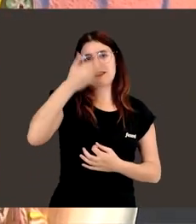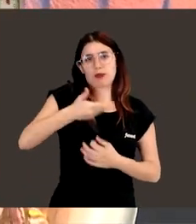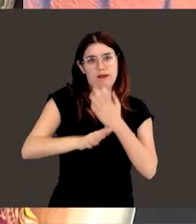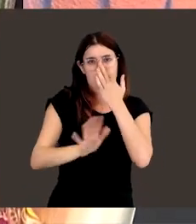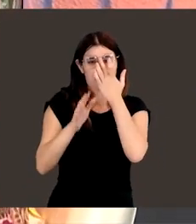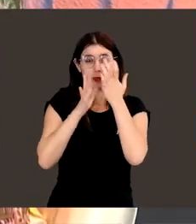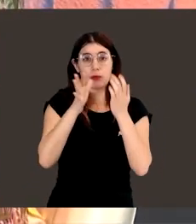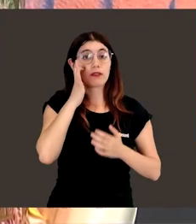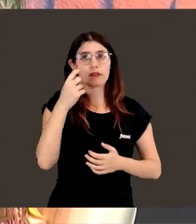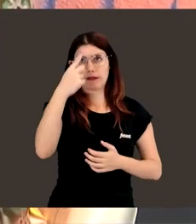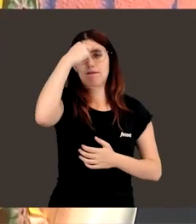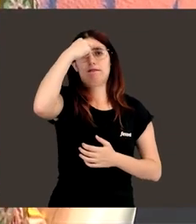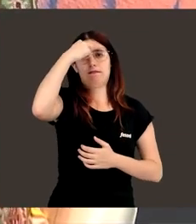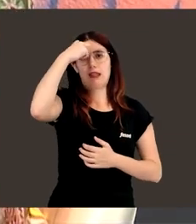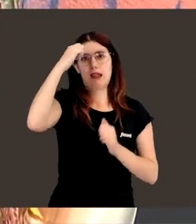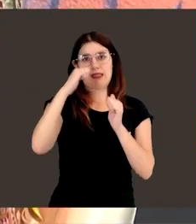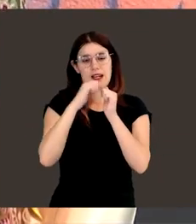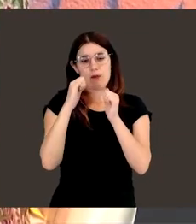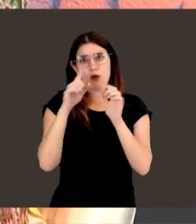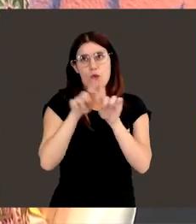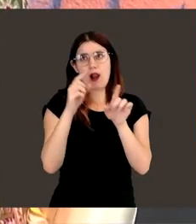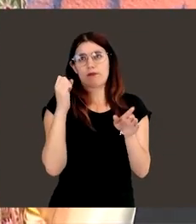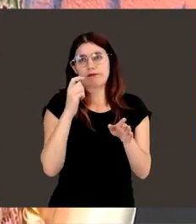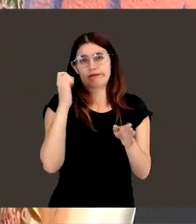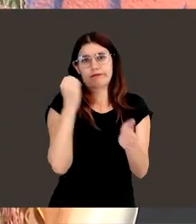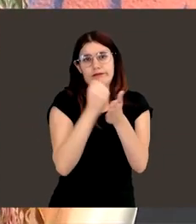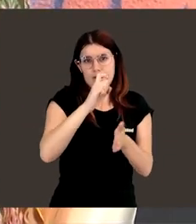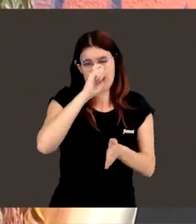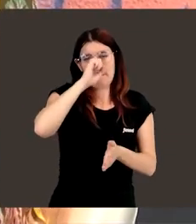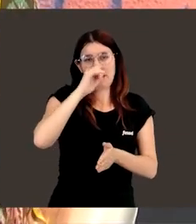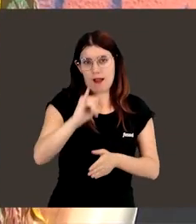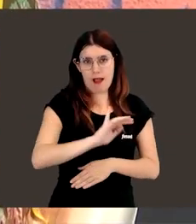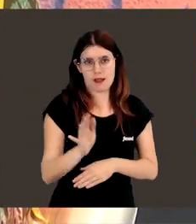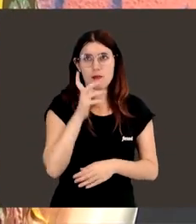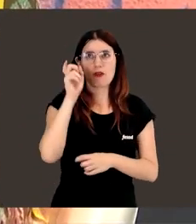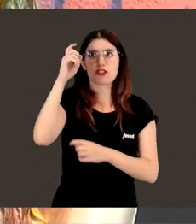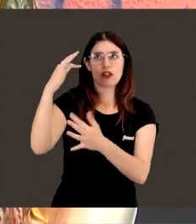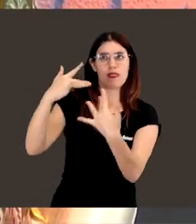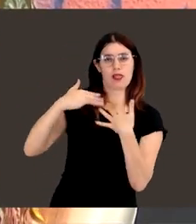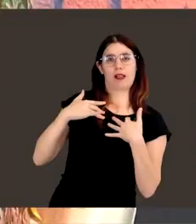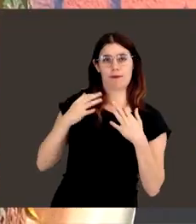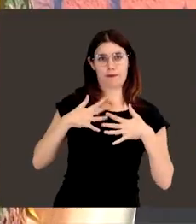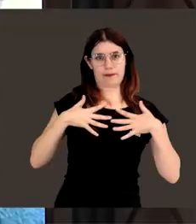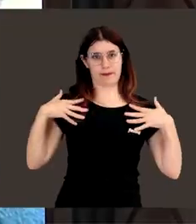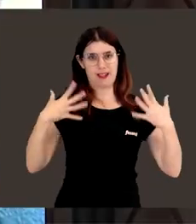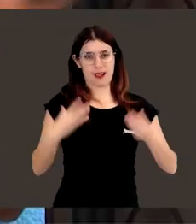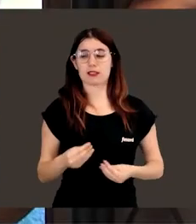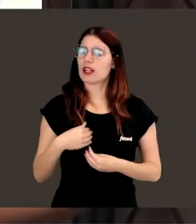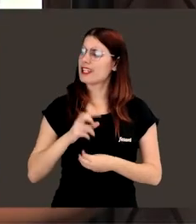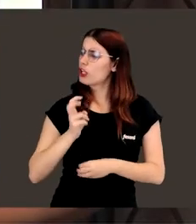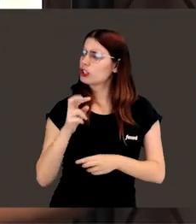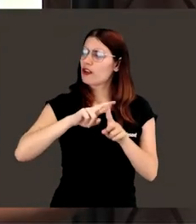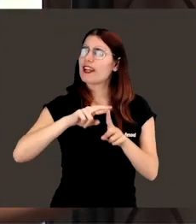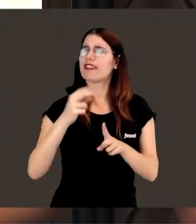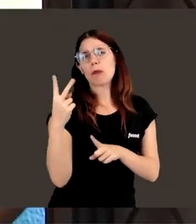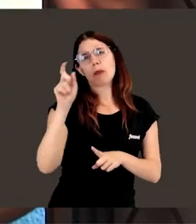porque a mí se me ha quedado en el cerebro marcado, ¿no? Muchos de estos profesores están tan inspiradores, ¿no? ¿Y algún otro referente más